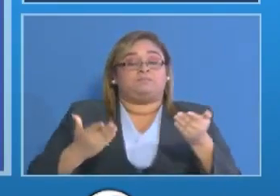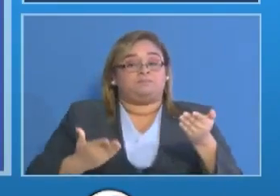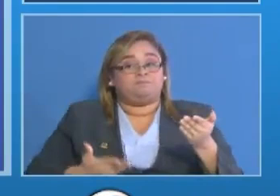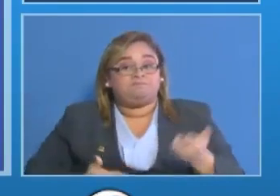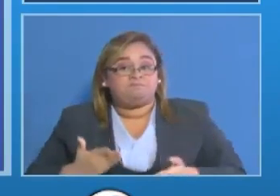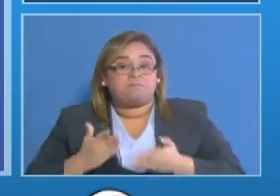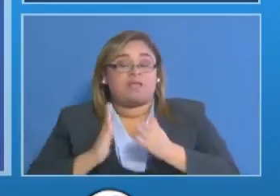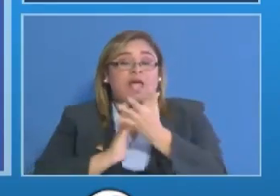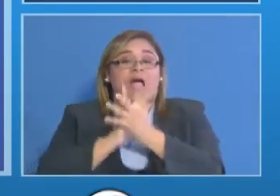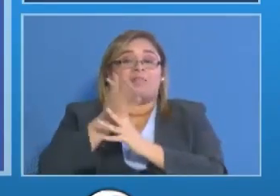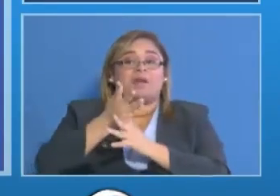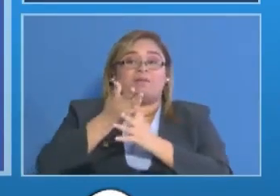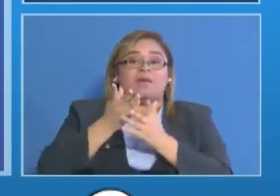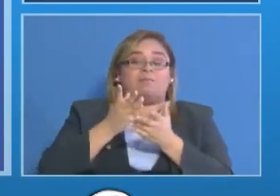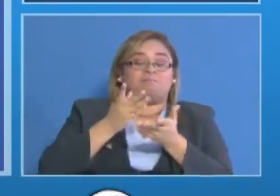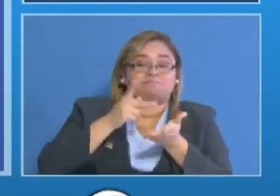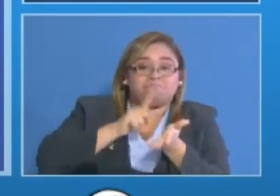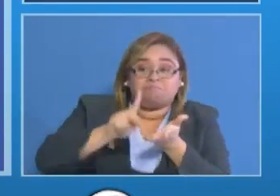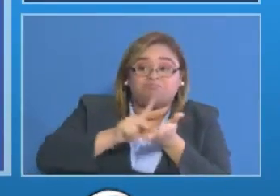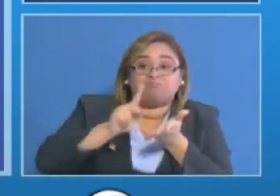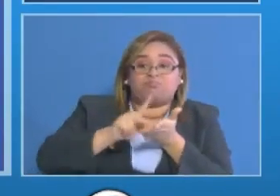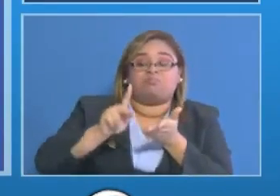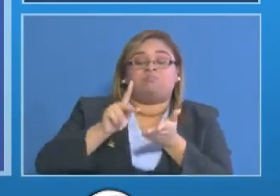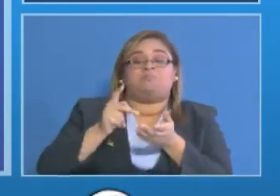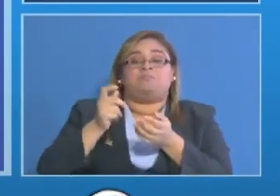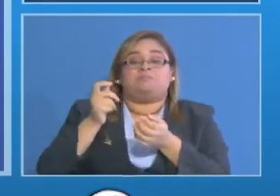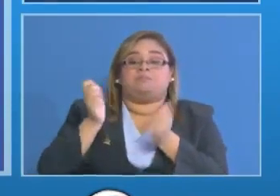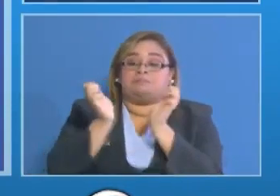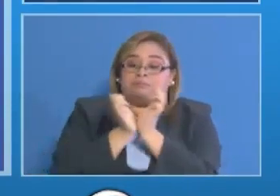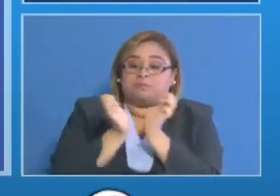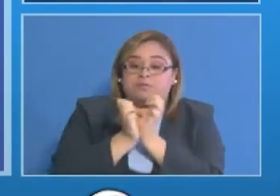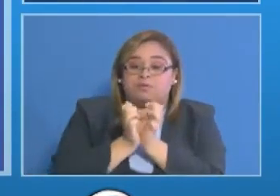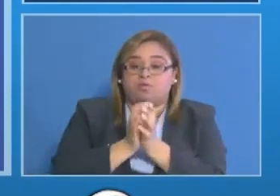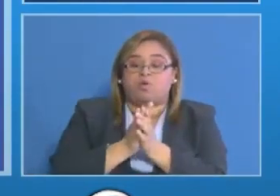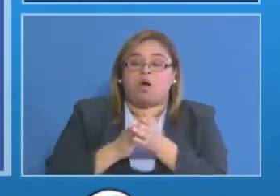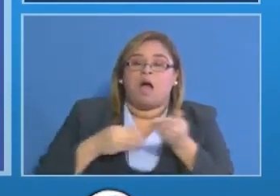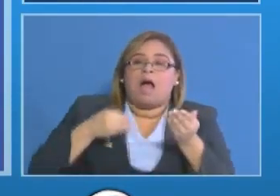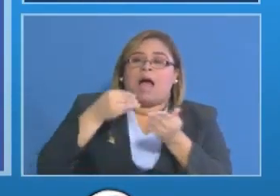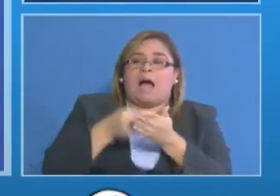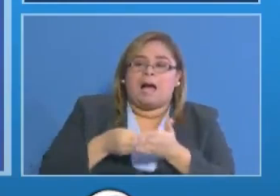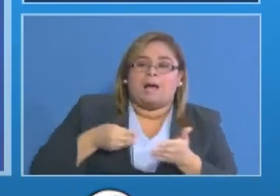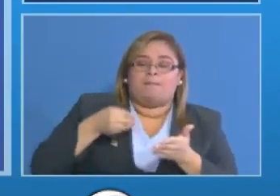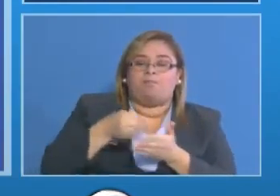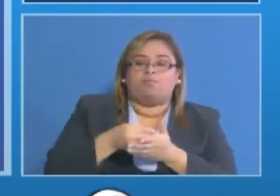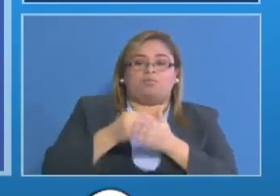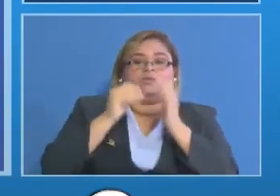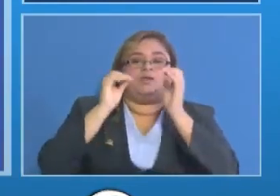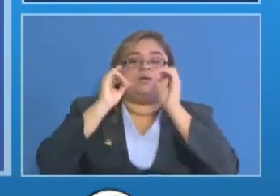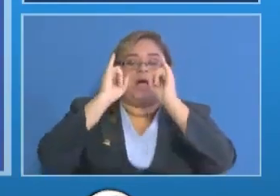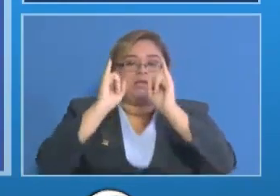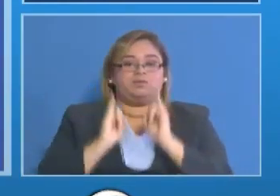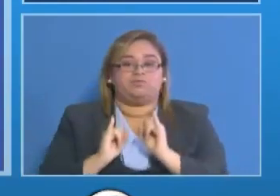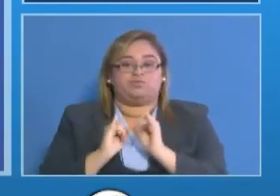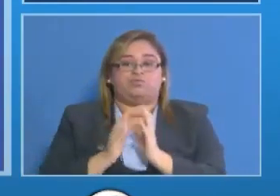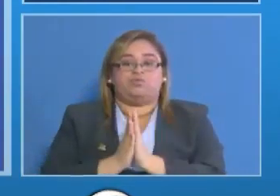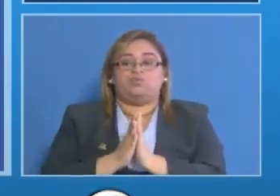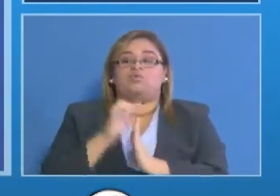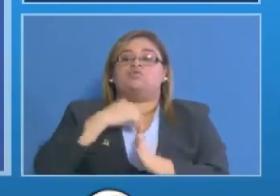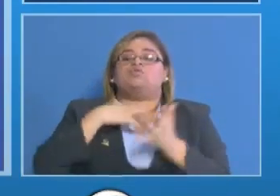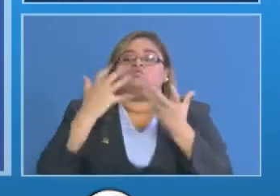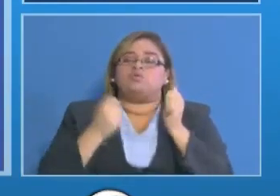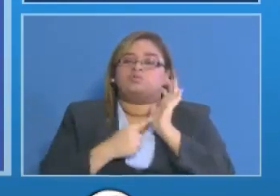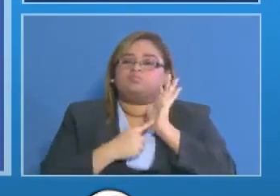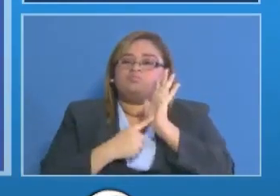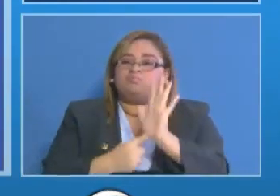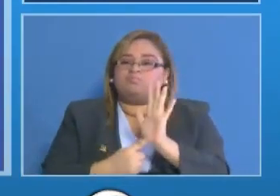través de la cuota de lo patronal contribuyen al funcionamiento de la institución y quiero mostrarles un poco el